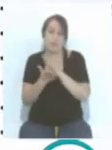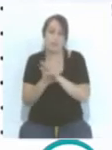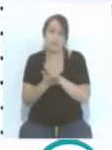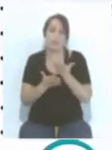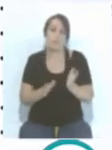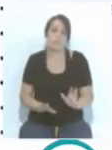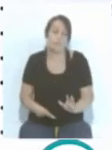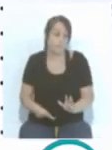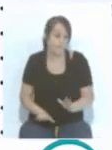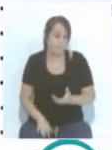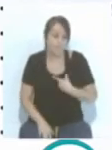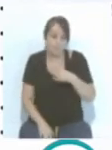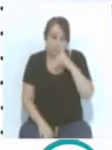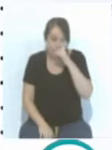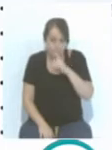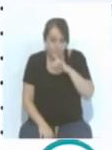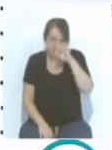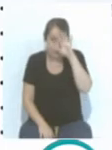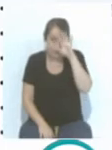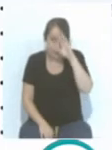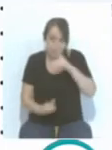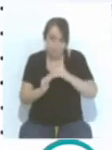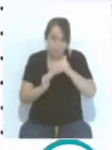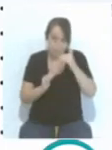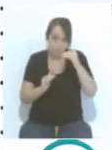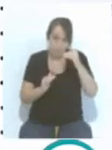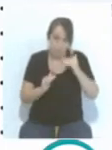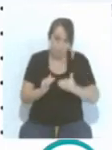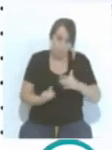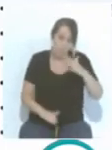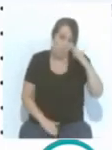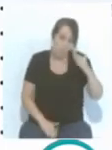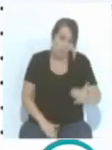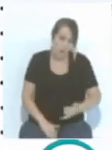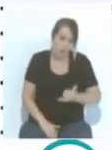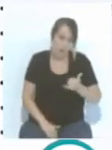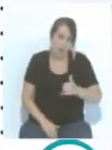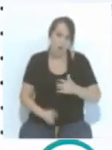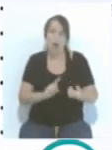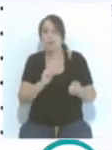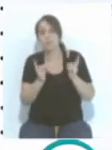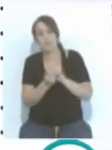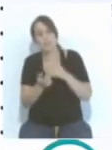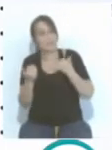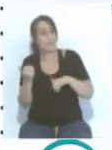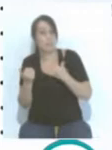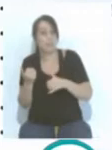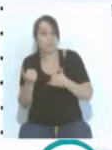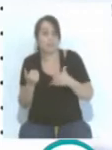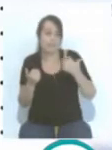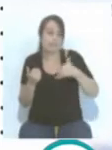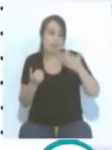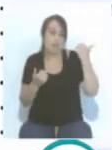increíble el bajón. Al lado contrario, podemos poner a Sevilla, un Sevilla que estaba en